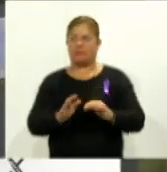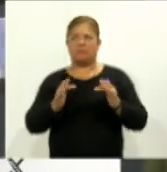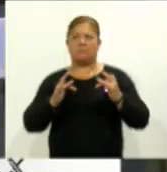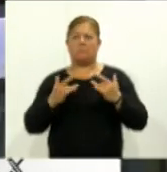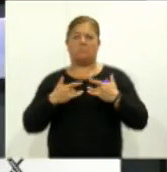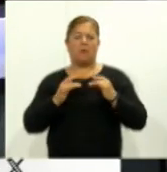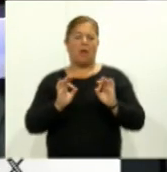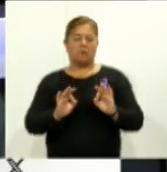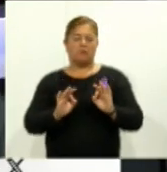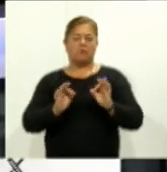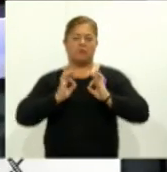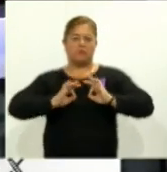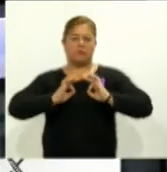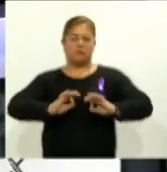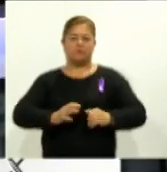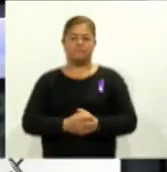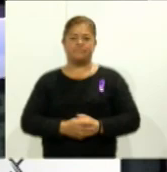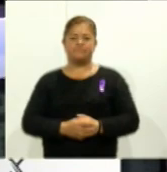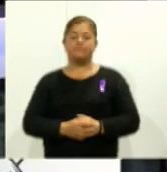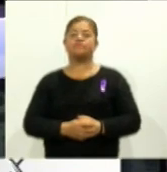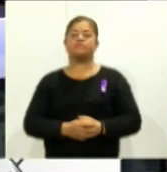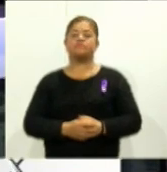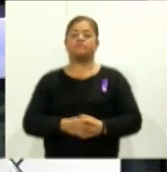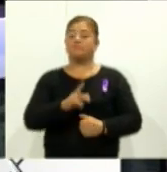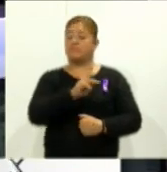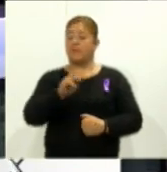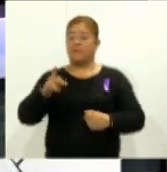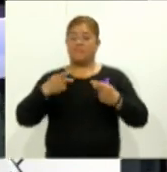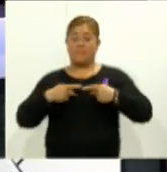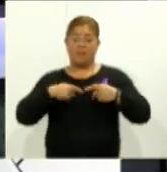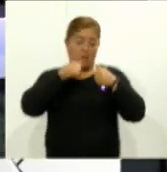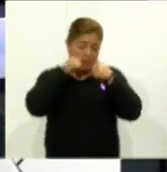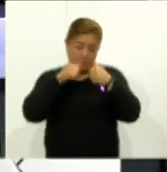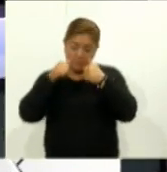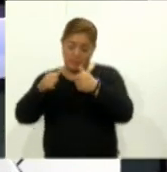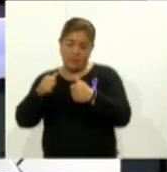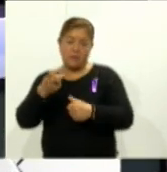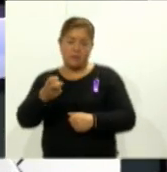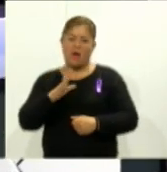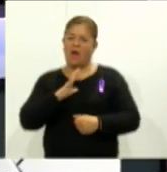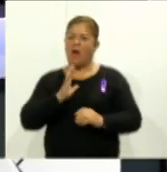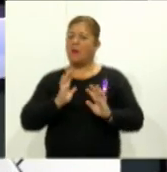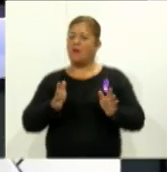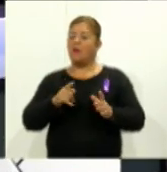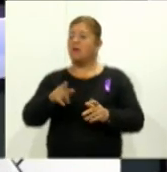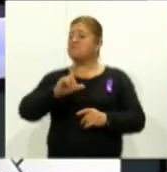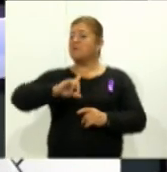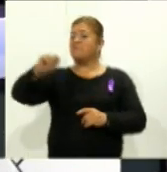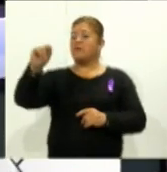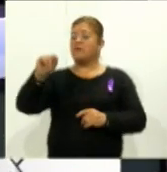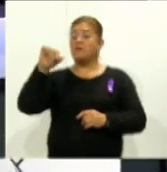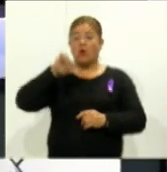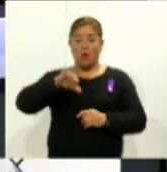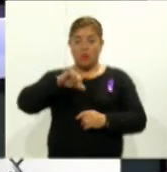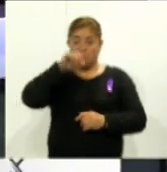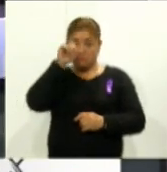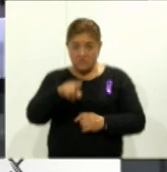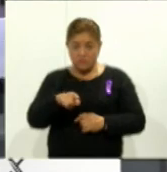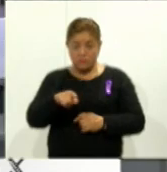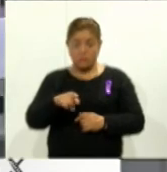Muy bien, ¿todas las personas atendidas entonces fueron dadas de alta este mismo día?